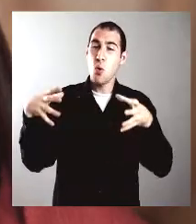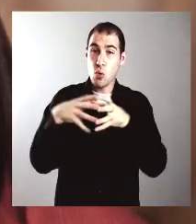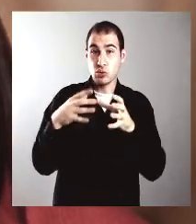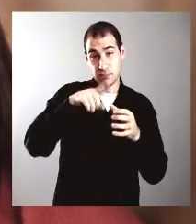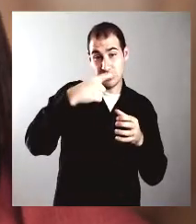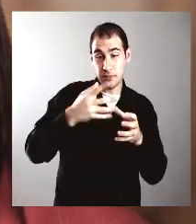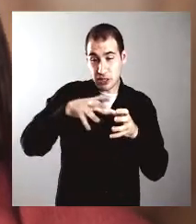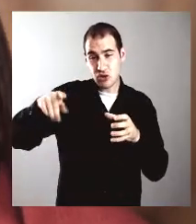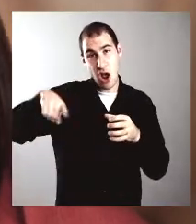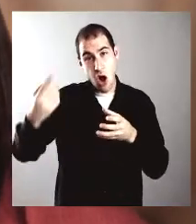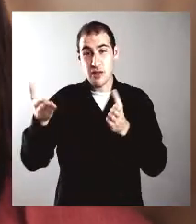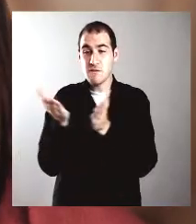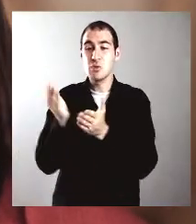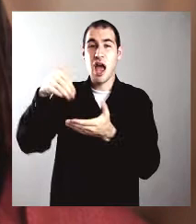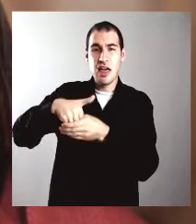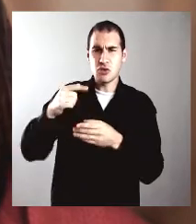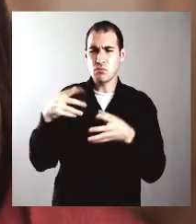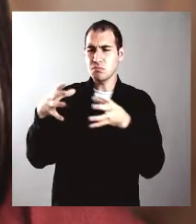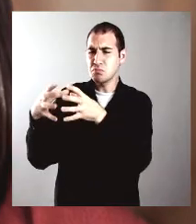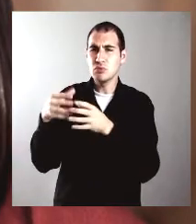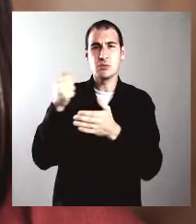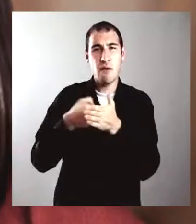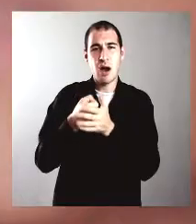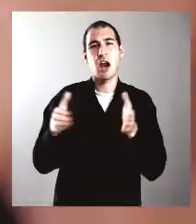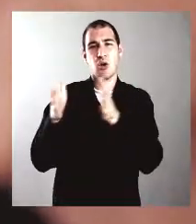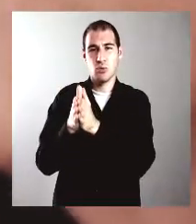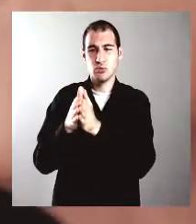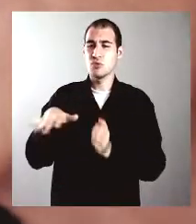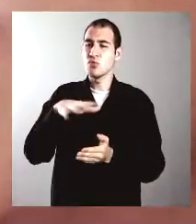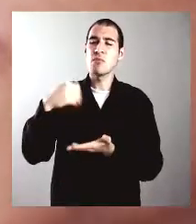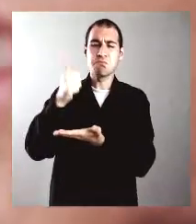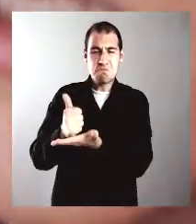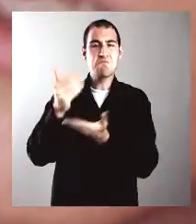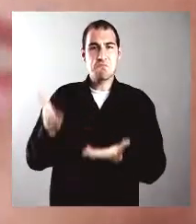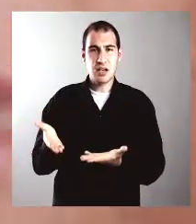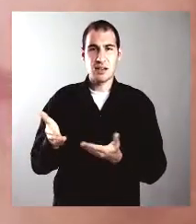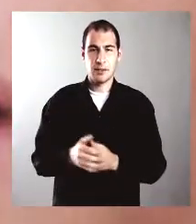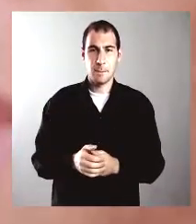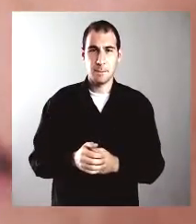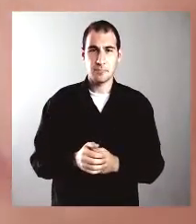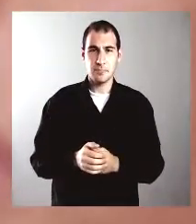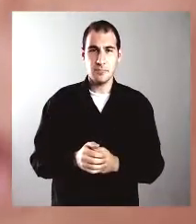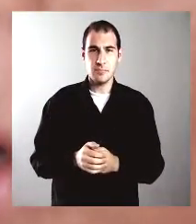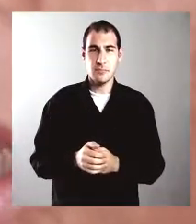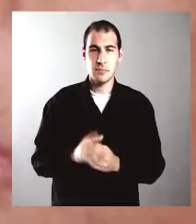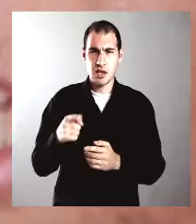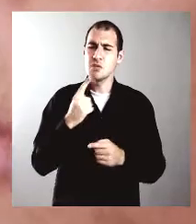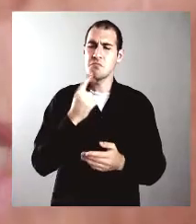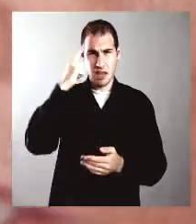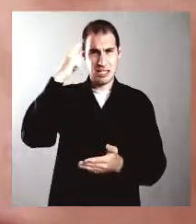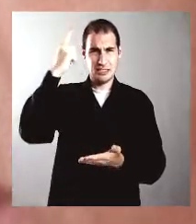de población de la institución educativa espacios concretos de plasmar nuestras